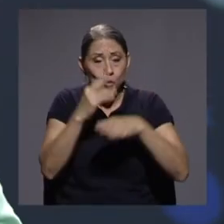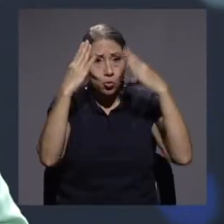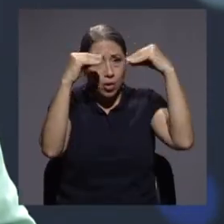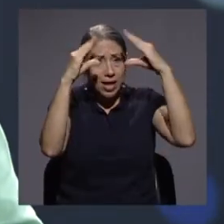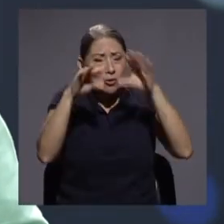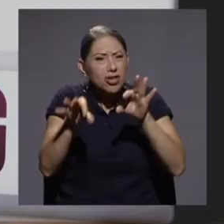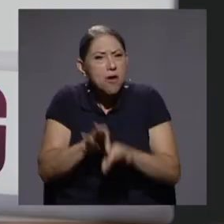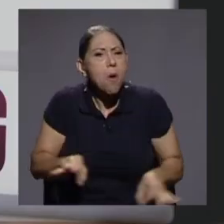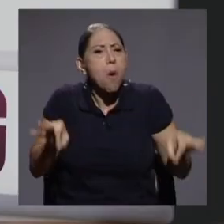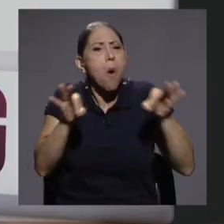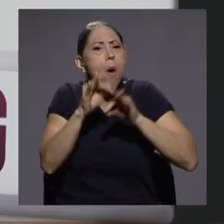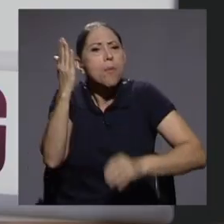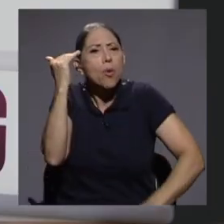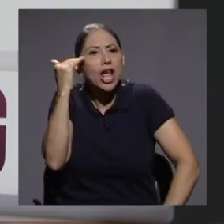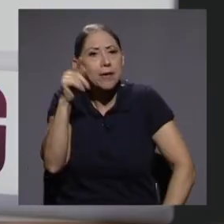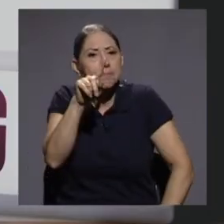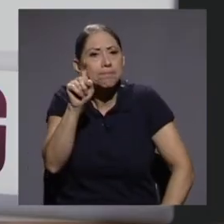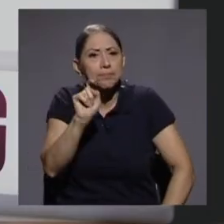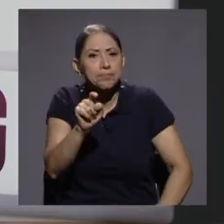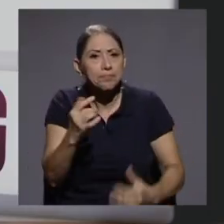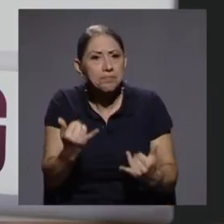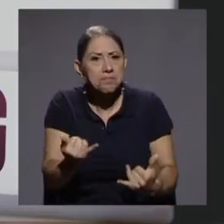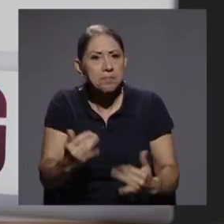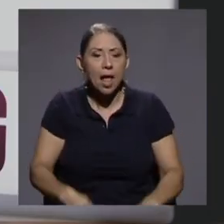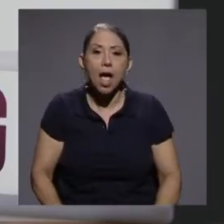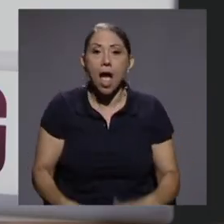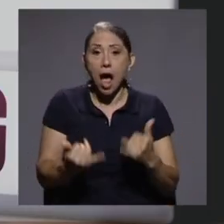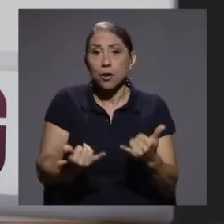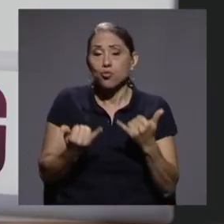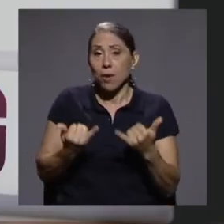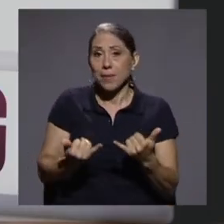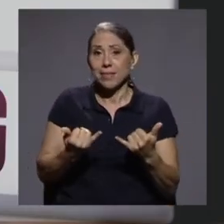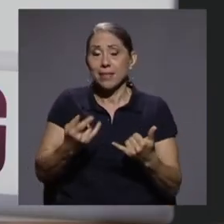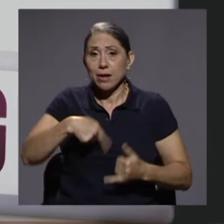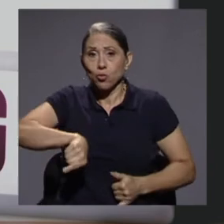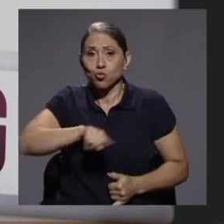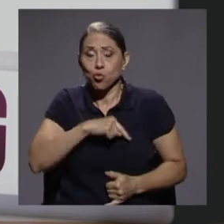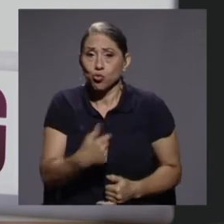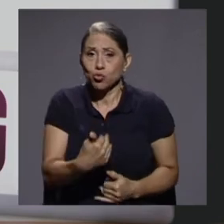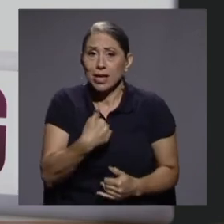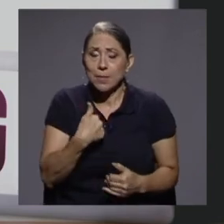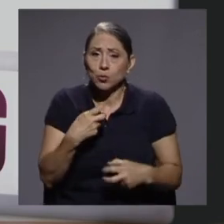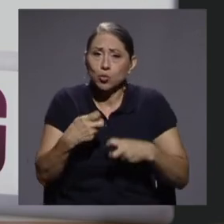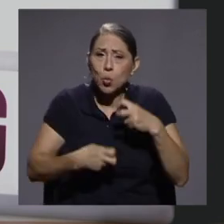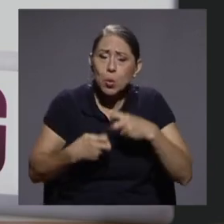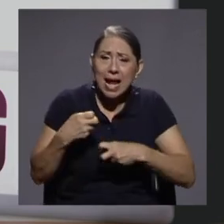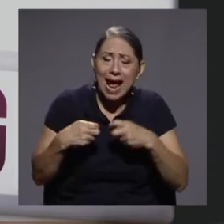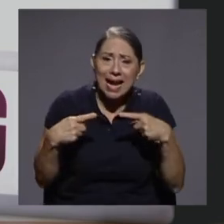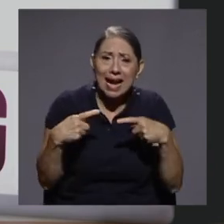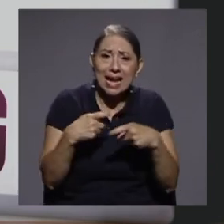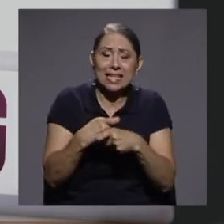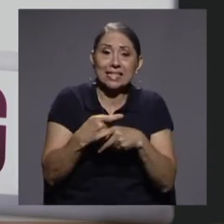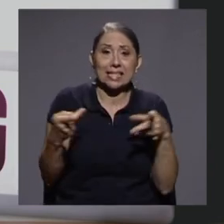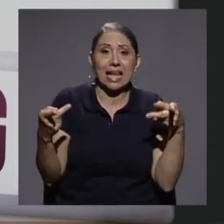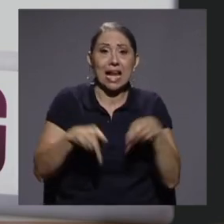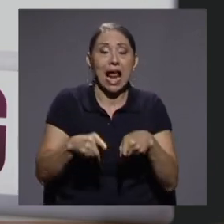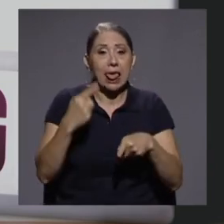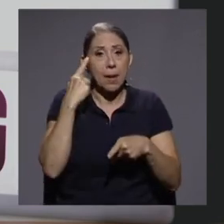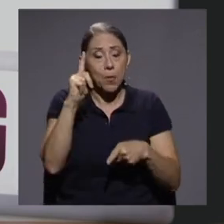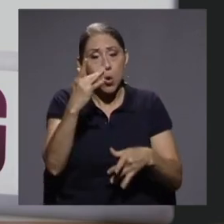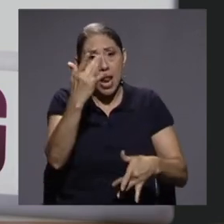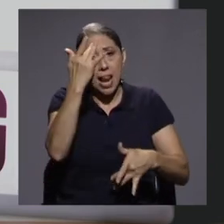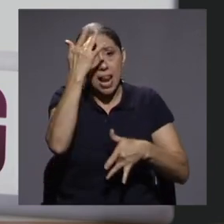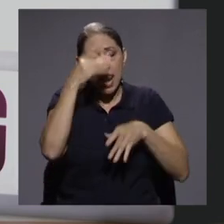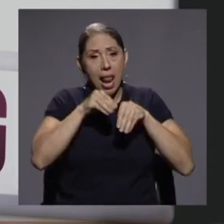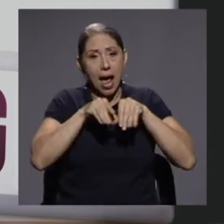contexto? Actualmente nos presentamos en una crisis que es generada por el tema de la pandemia